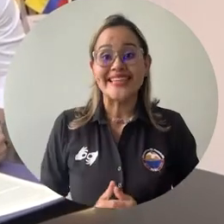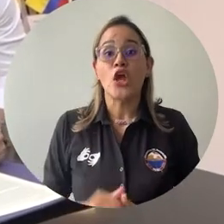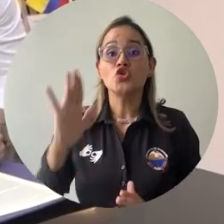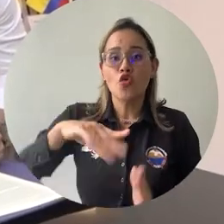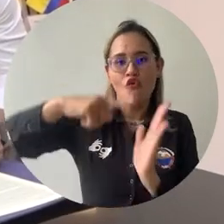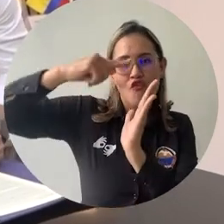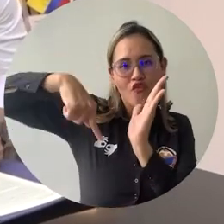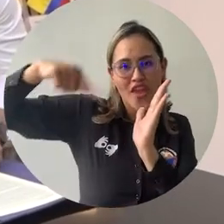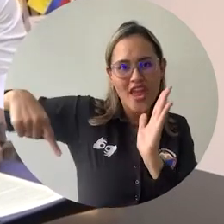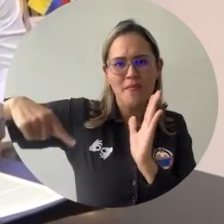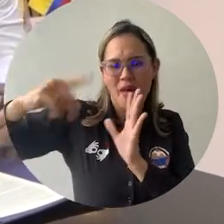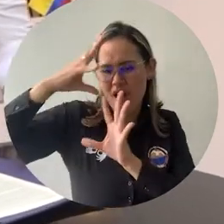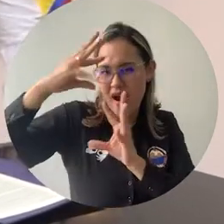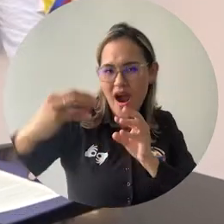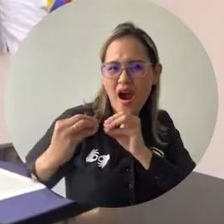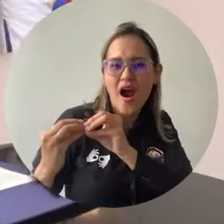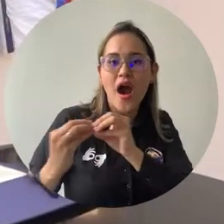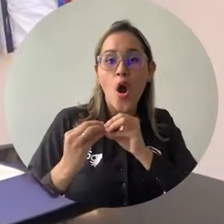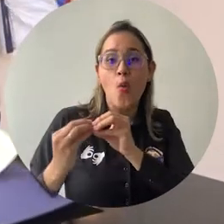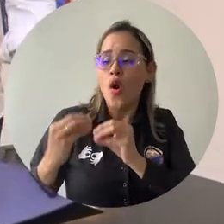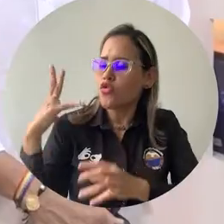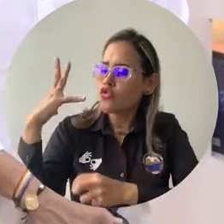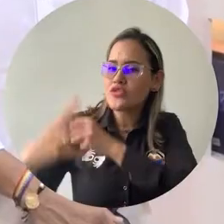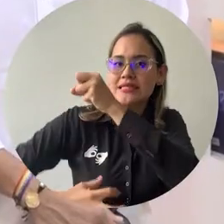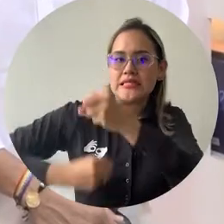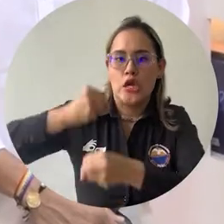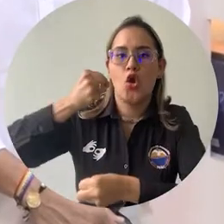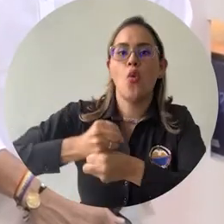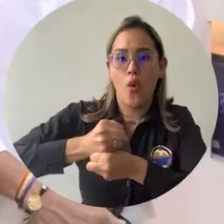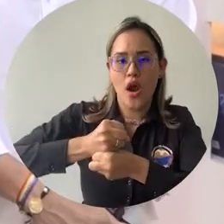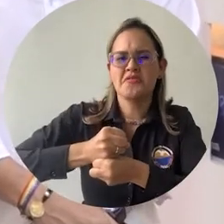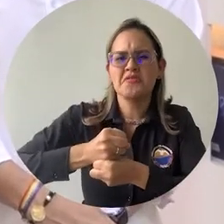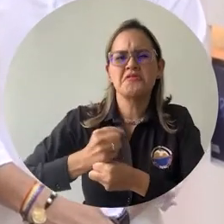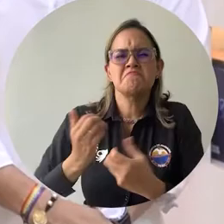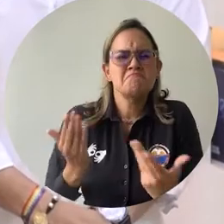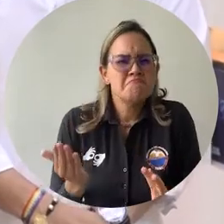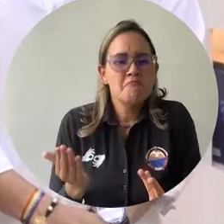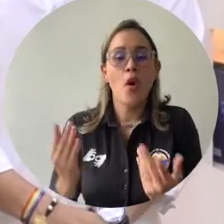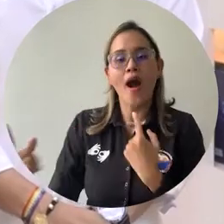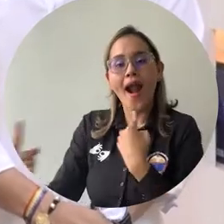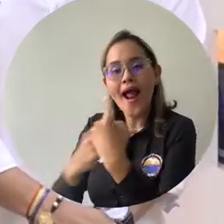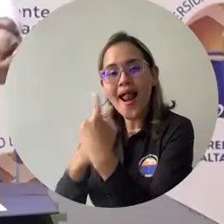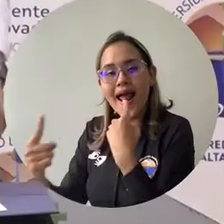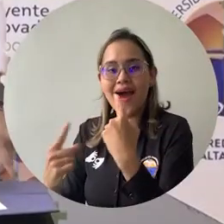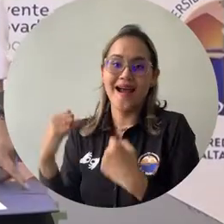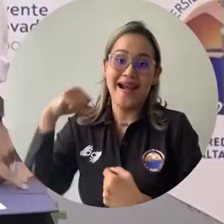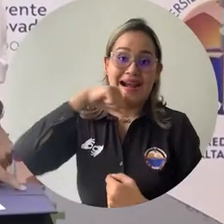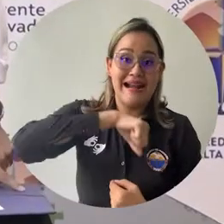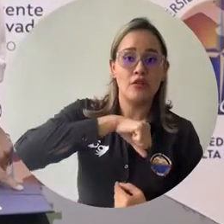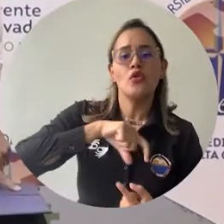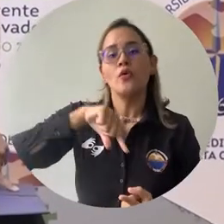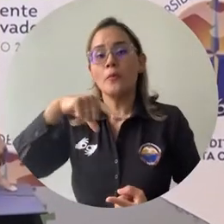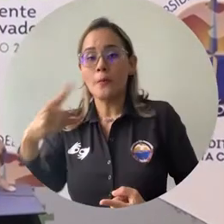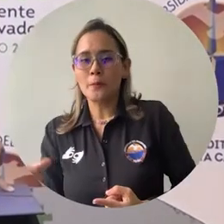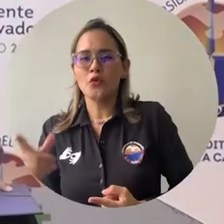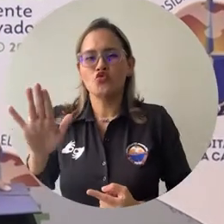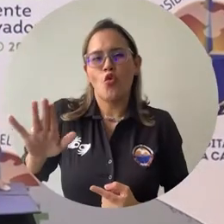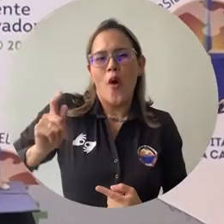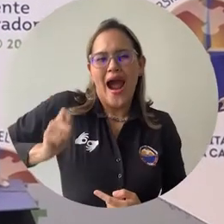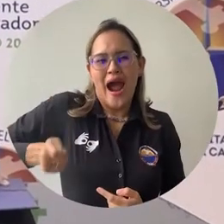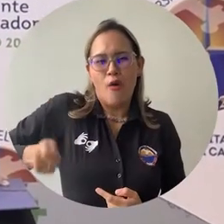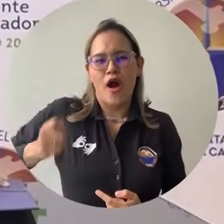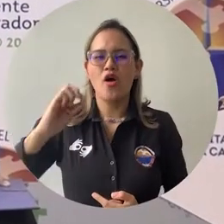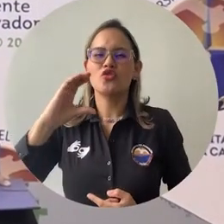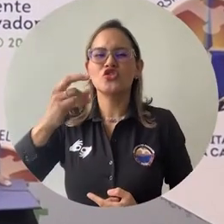alianza estratégica, que tendrá una duración de cinco años, se dio por medio de un diálogo pactado entre el rector Pablo Vera Salazar y el abogado